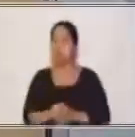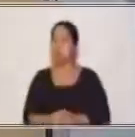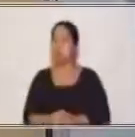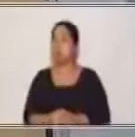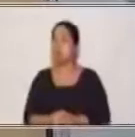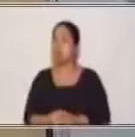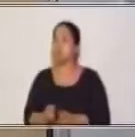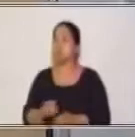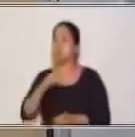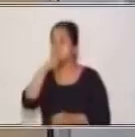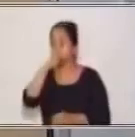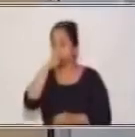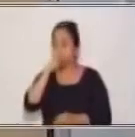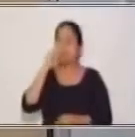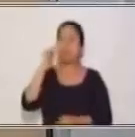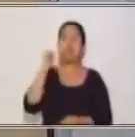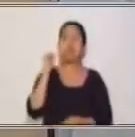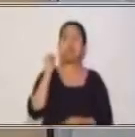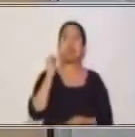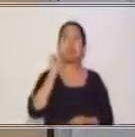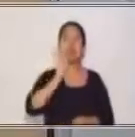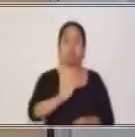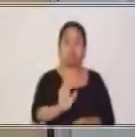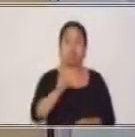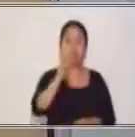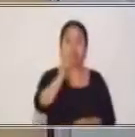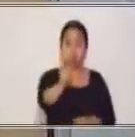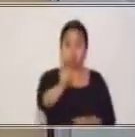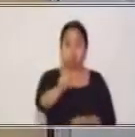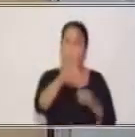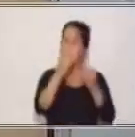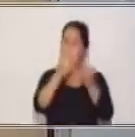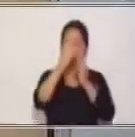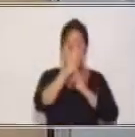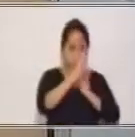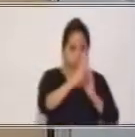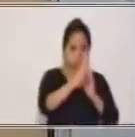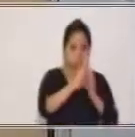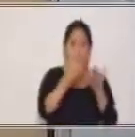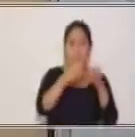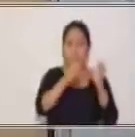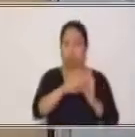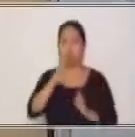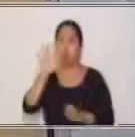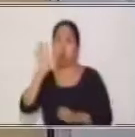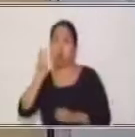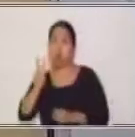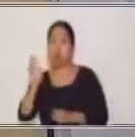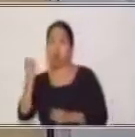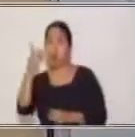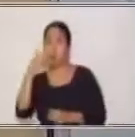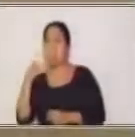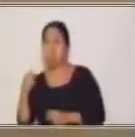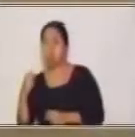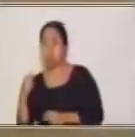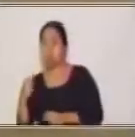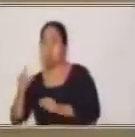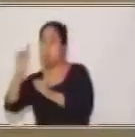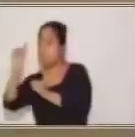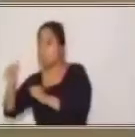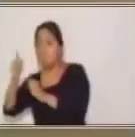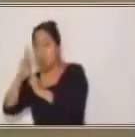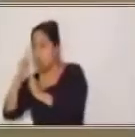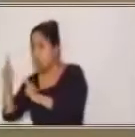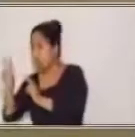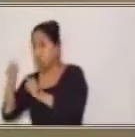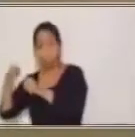hay una connotación de respeto. Sin embargo, en el vos esto se pierde porque ya se convierte en una connotación